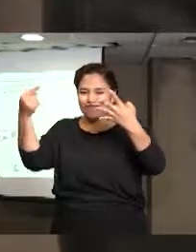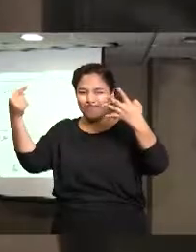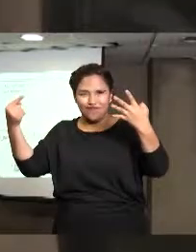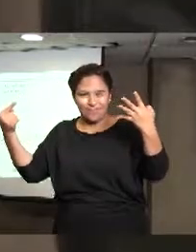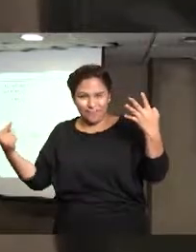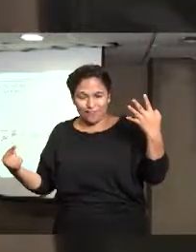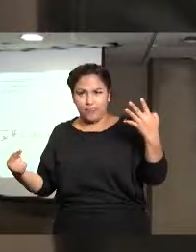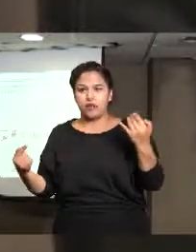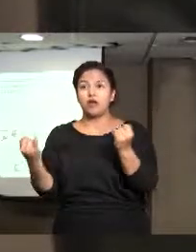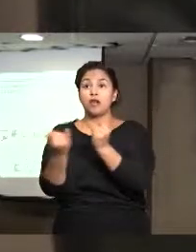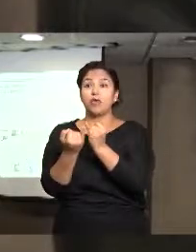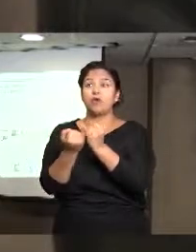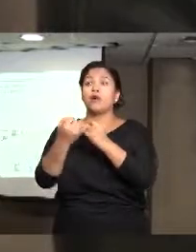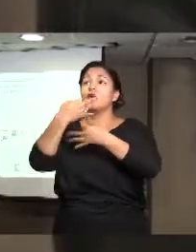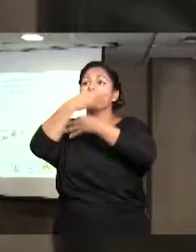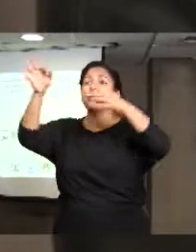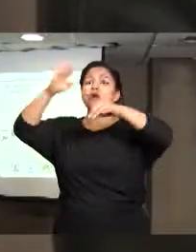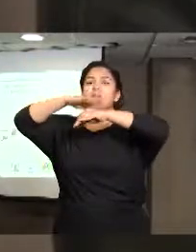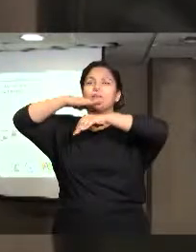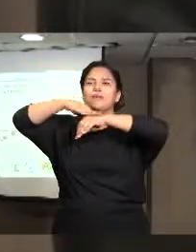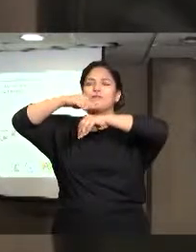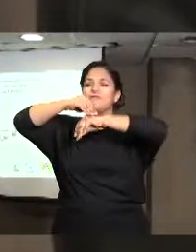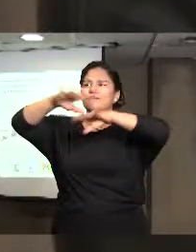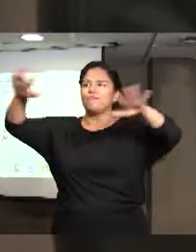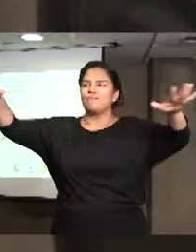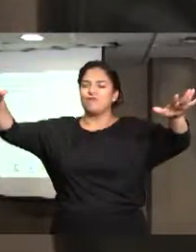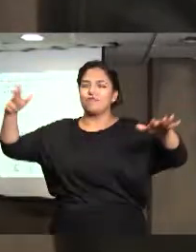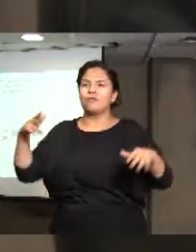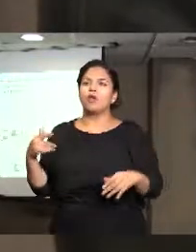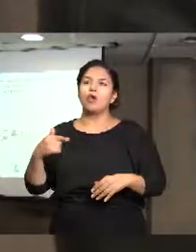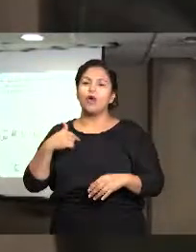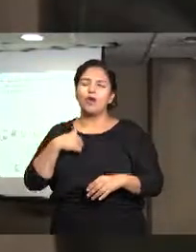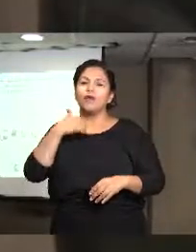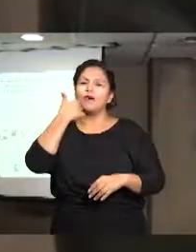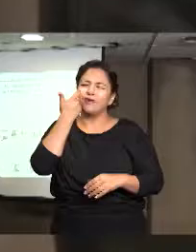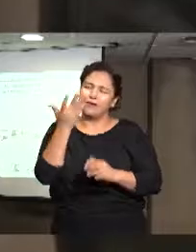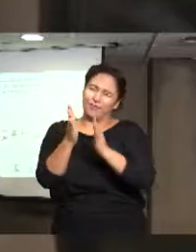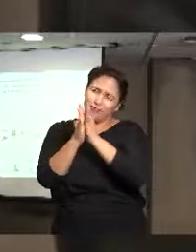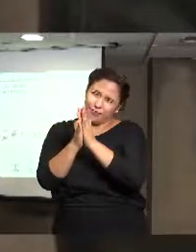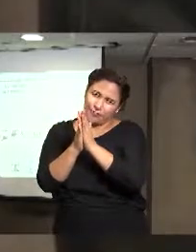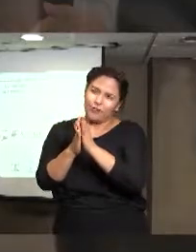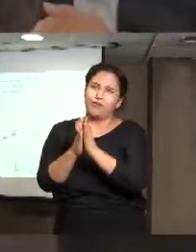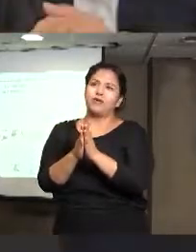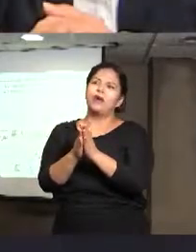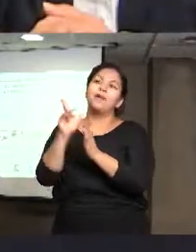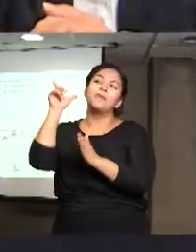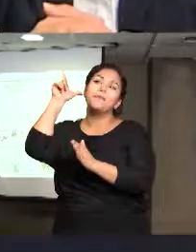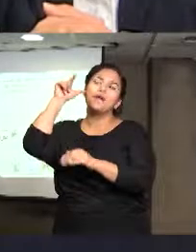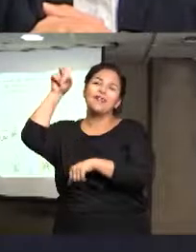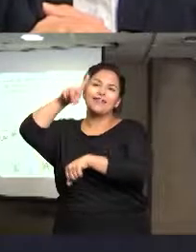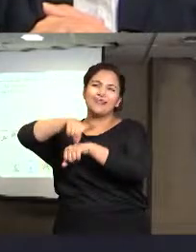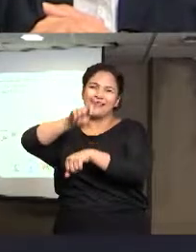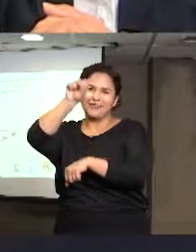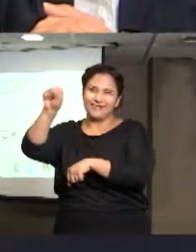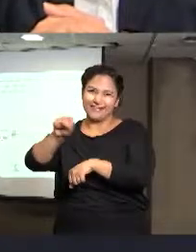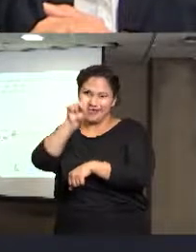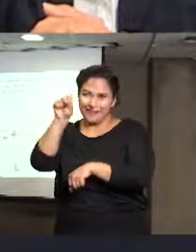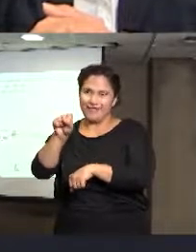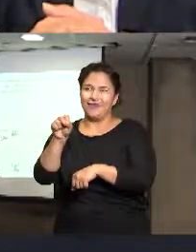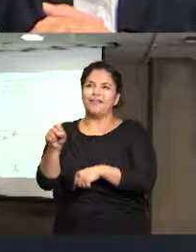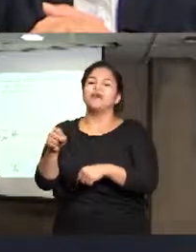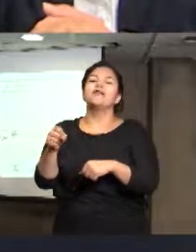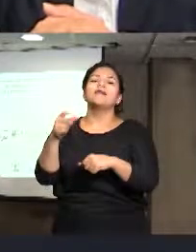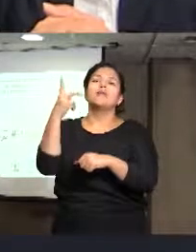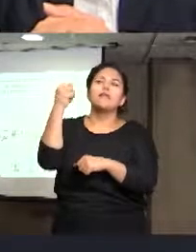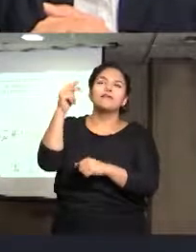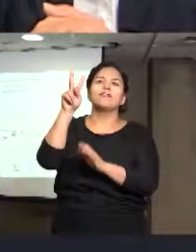sobre la campaña y estamos a sus órdenes. Les pedimos, reitero nuevamente, su apoyo este sábado. Sin el apoyo de los medios, sin el apoyo de la